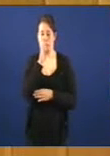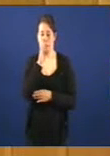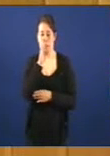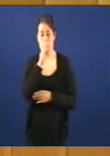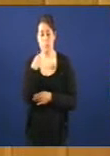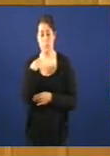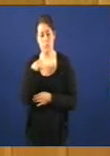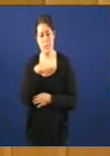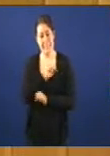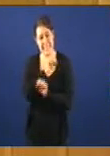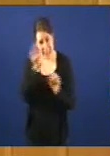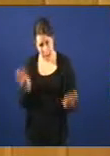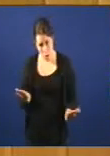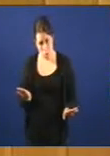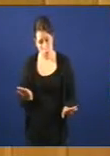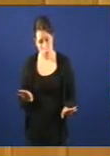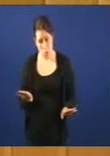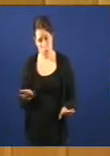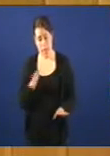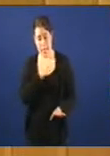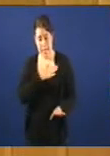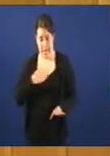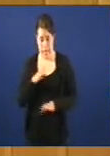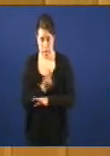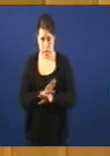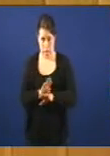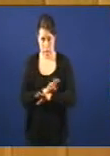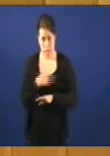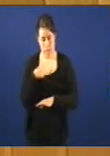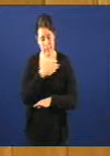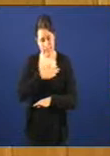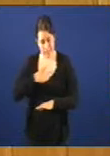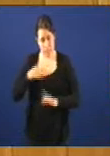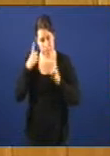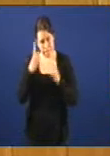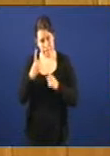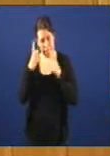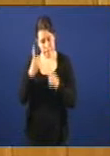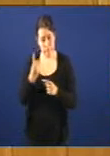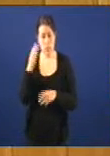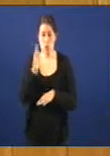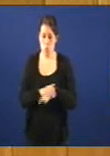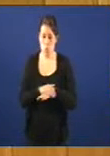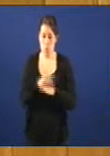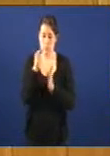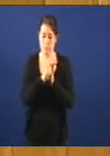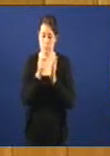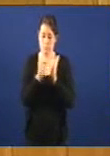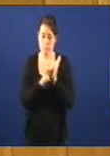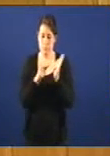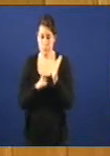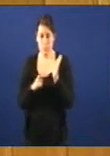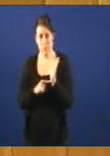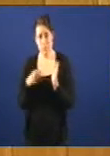intención clara desta conselleira de dar cumprimento ás disposicións emanadas deste Parlamento.